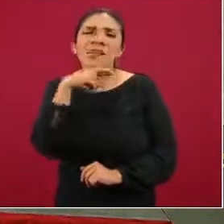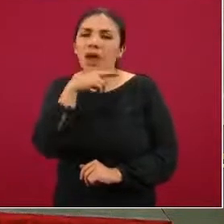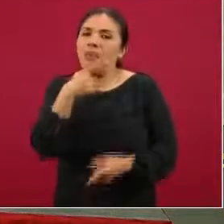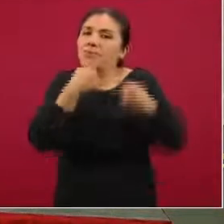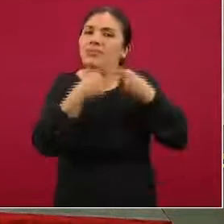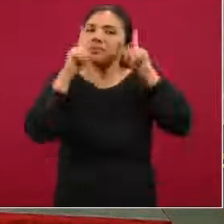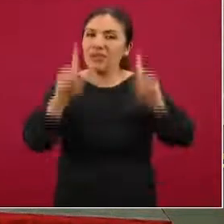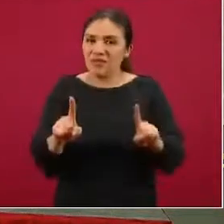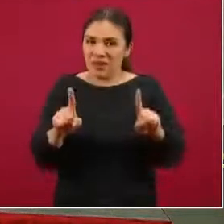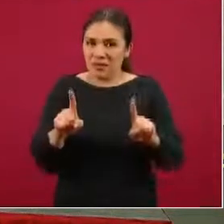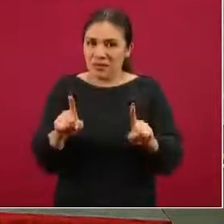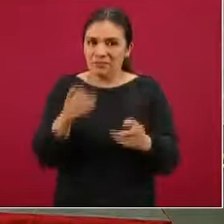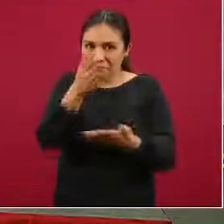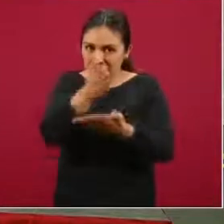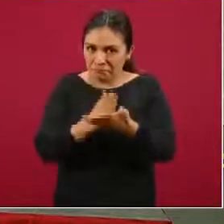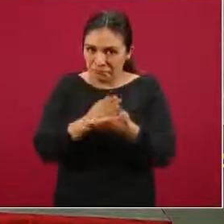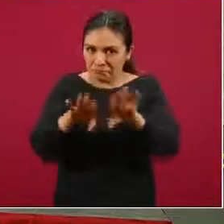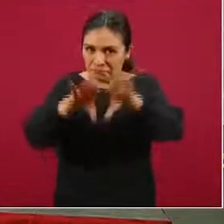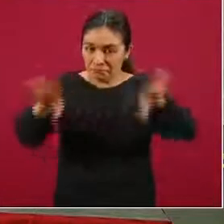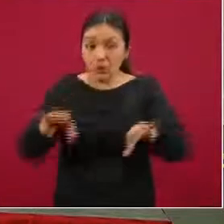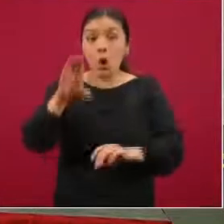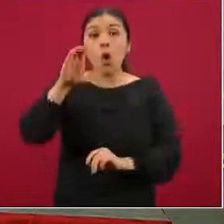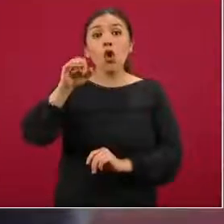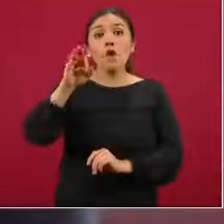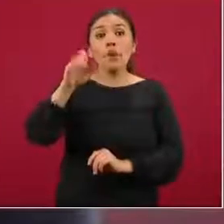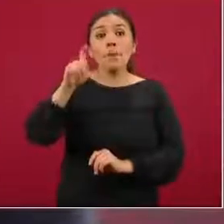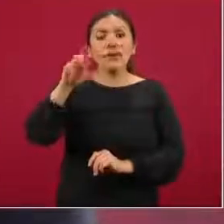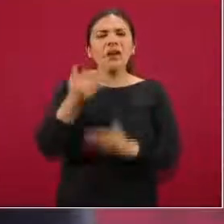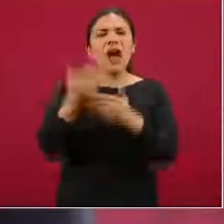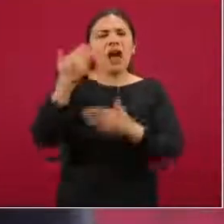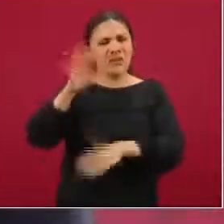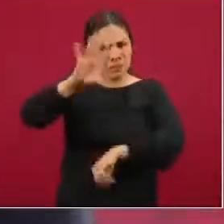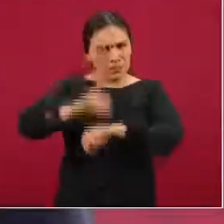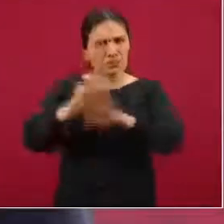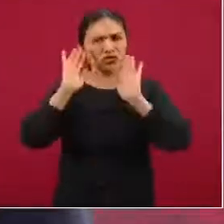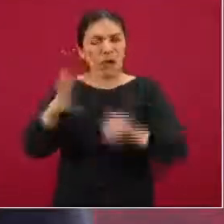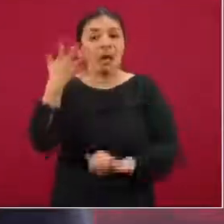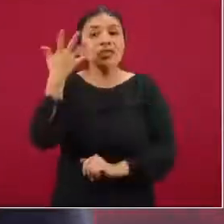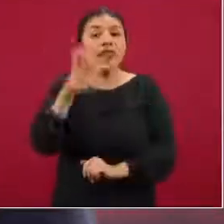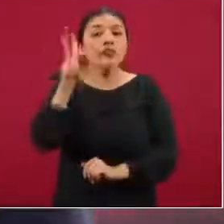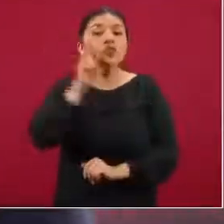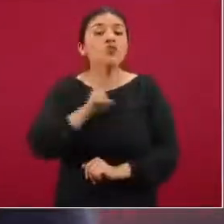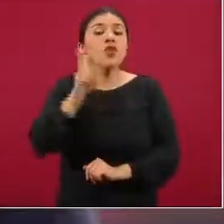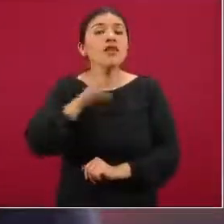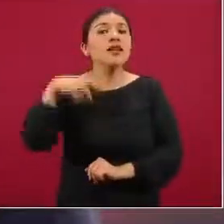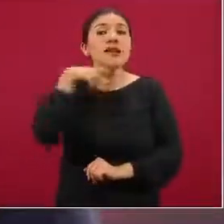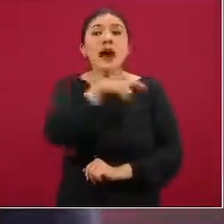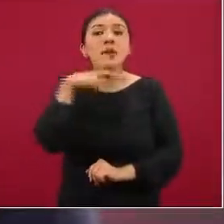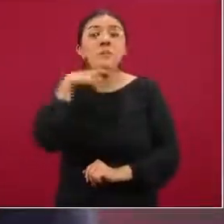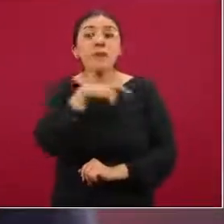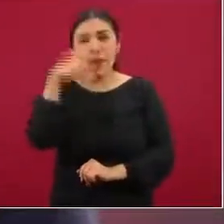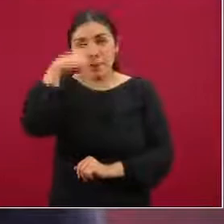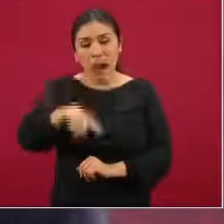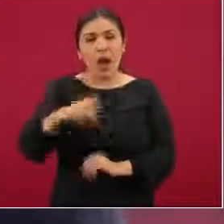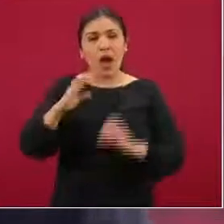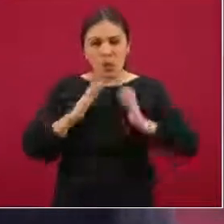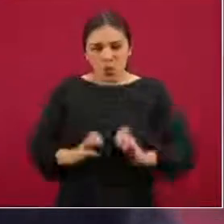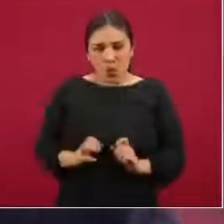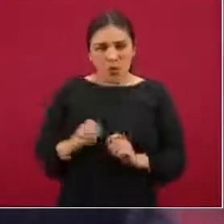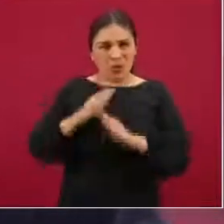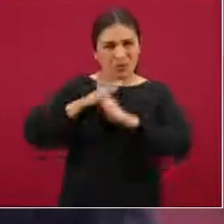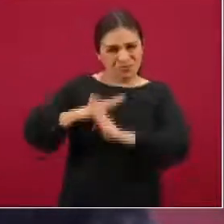detectan anticuerpos. COFEPRIS había autorizado hasta el momento 10 pruebas rápidas de anticuerpos,